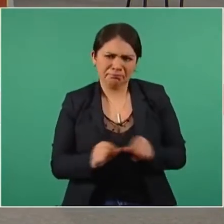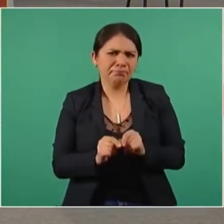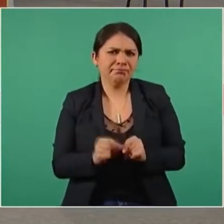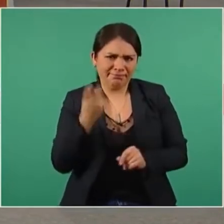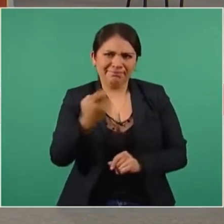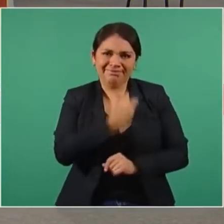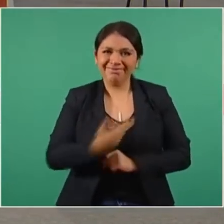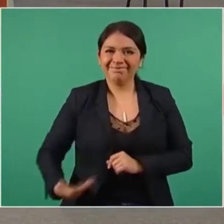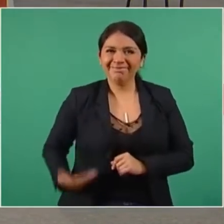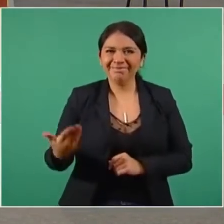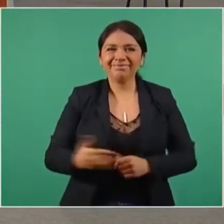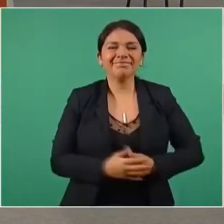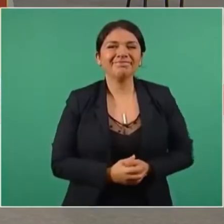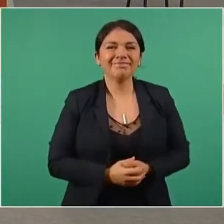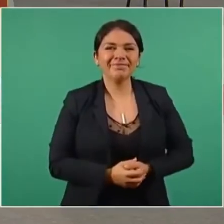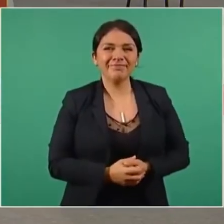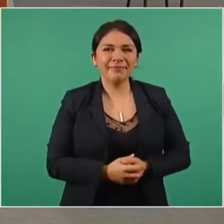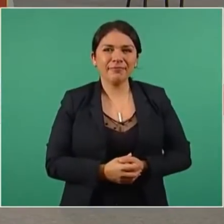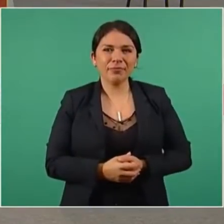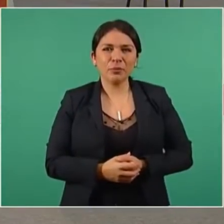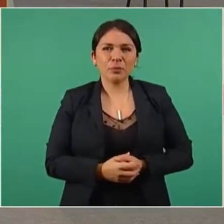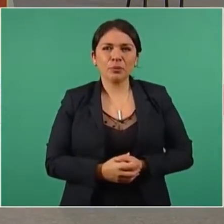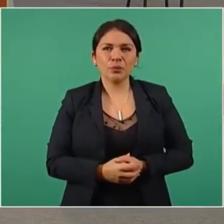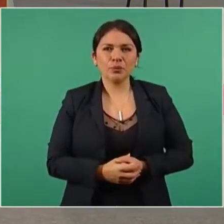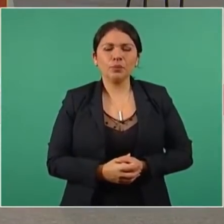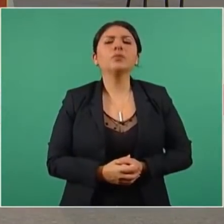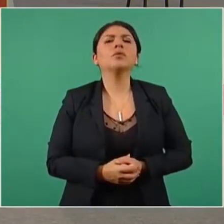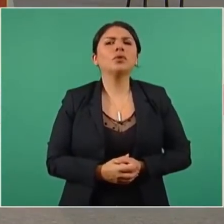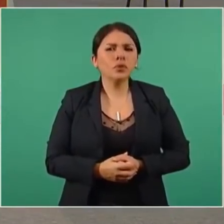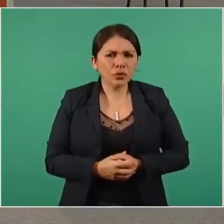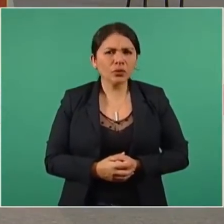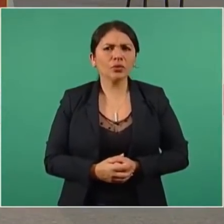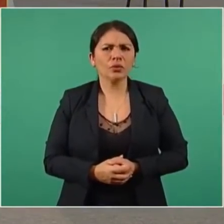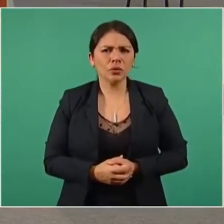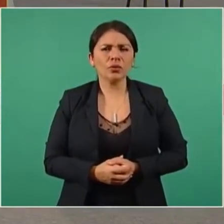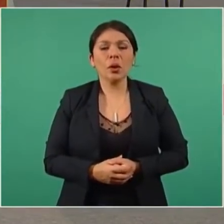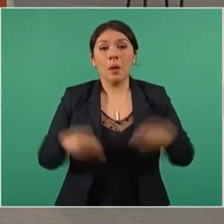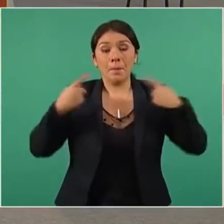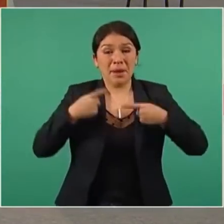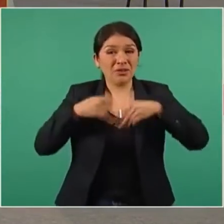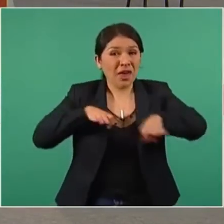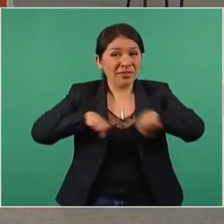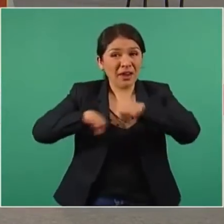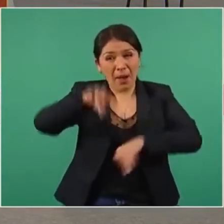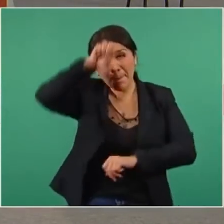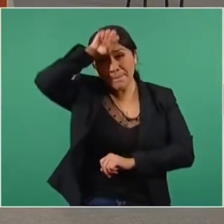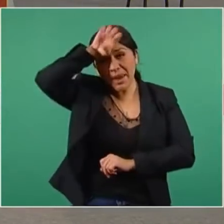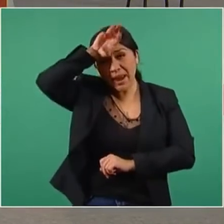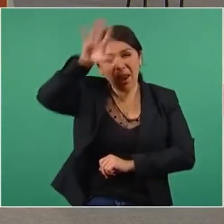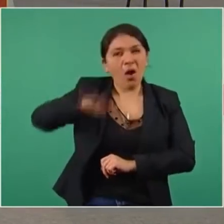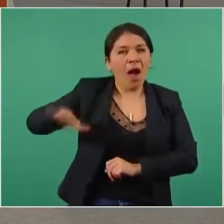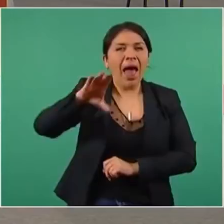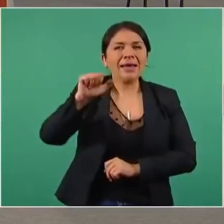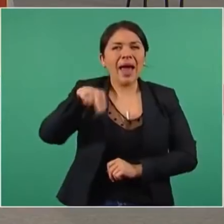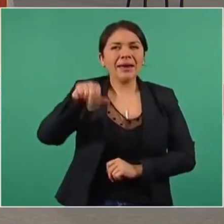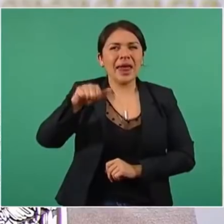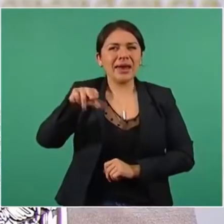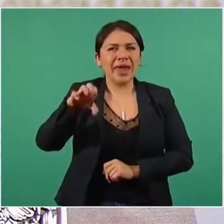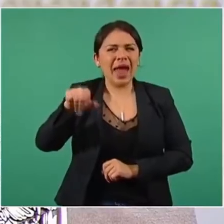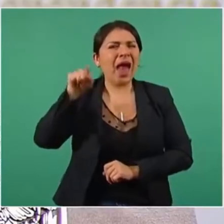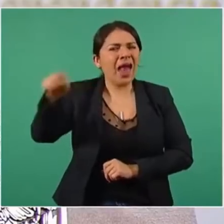presidente. Para el caso de los mineros de Cananea, donde hay una